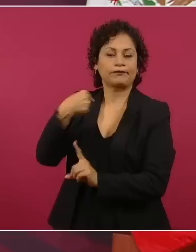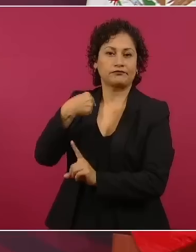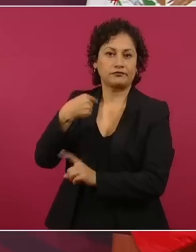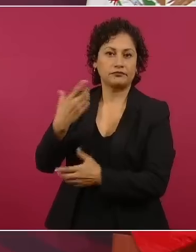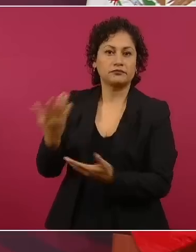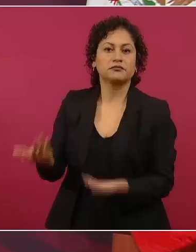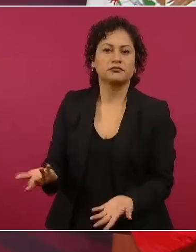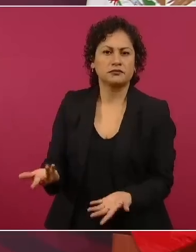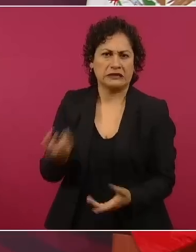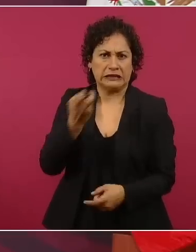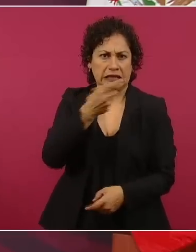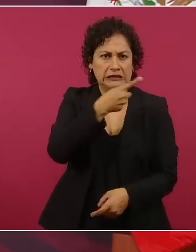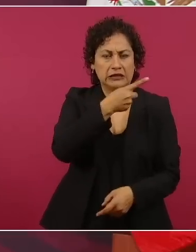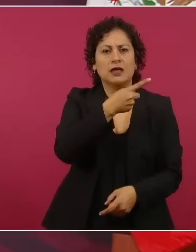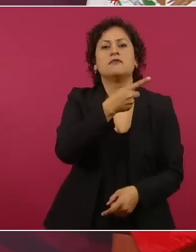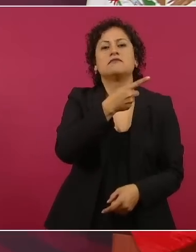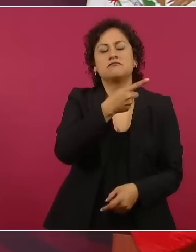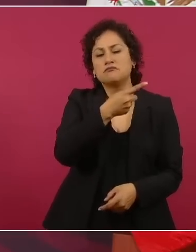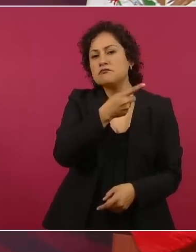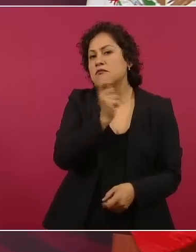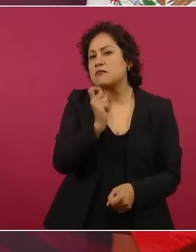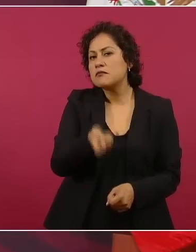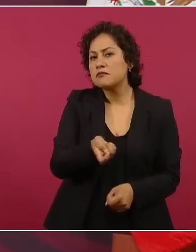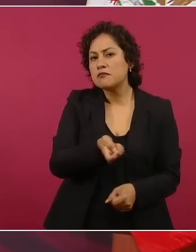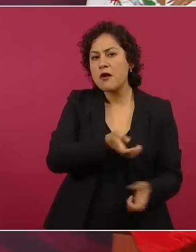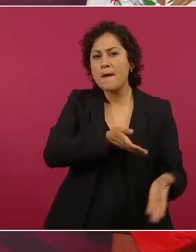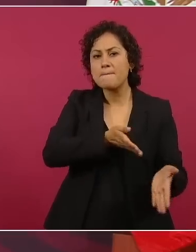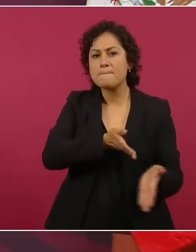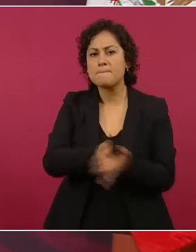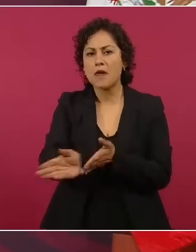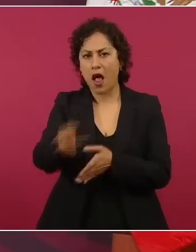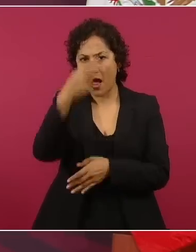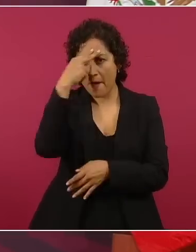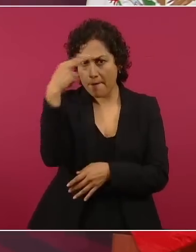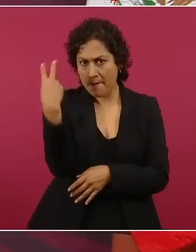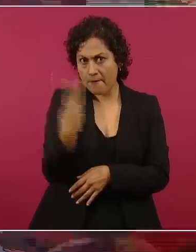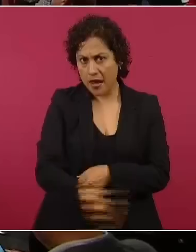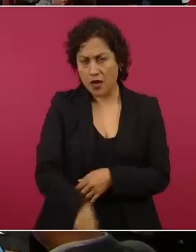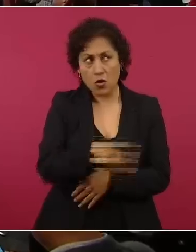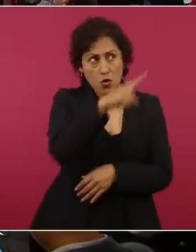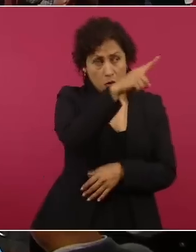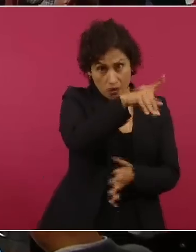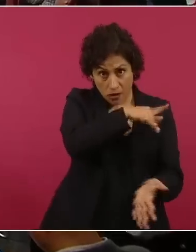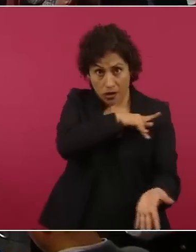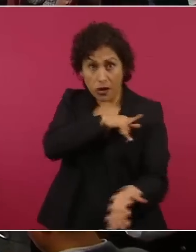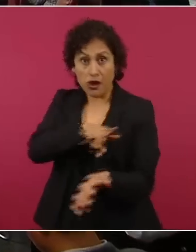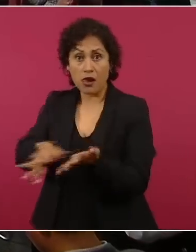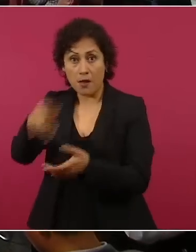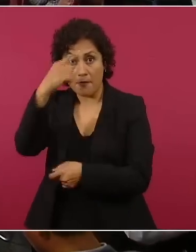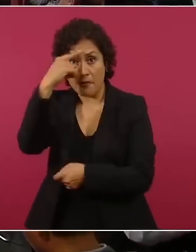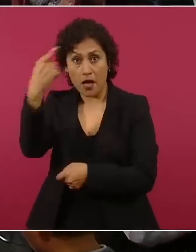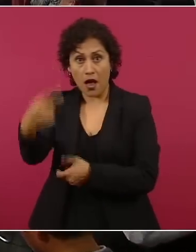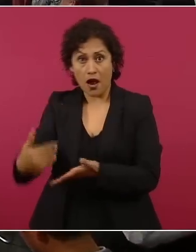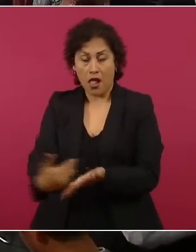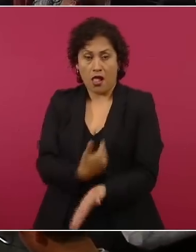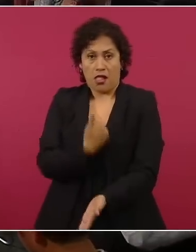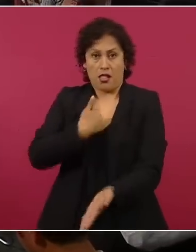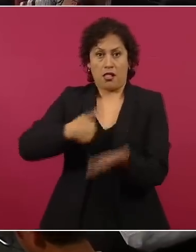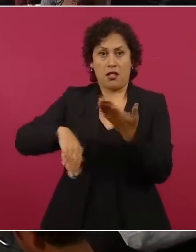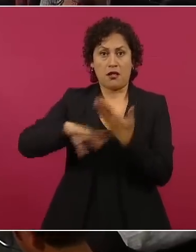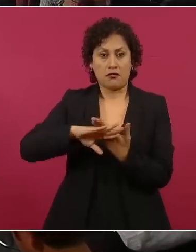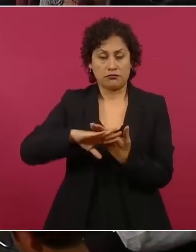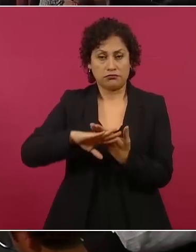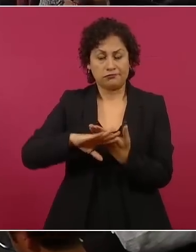injerencismo, de intervencionismo. Y le dije a la señora